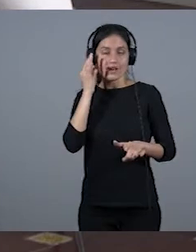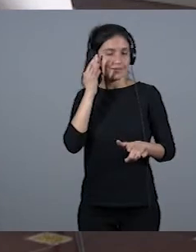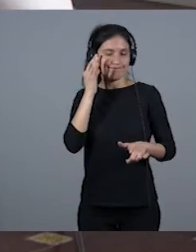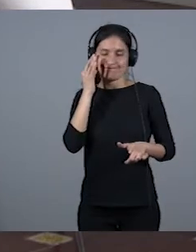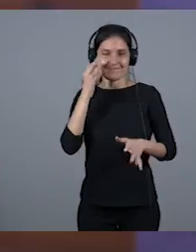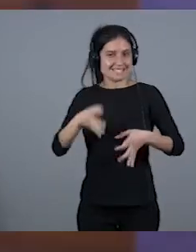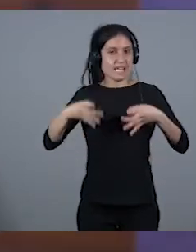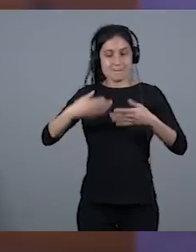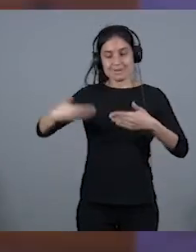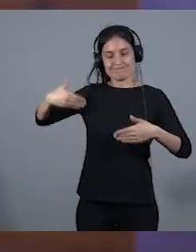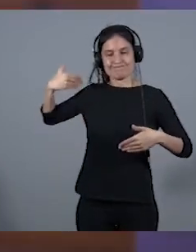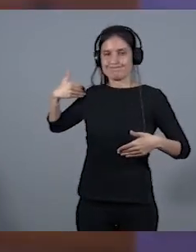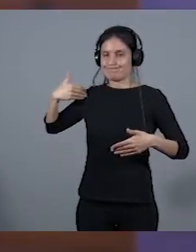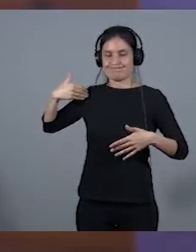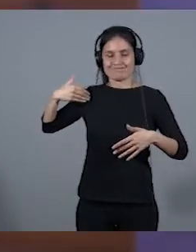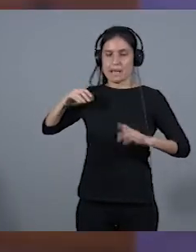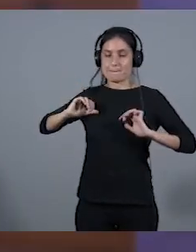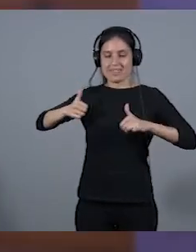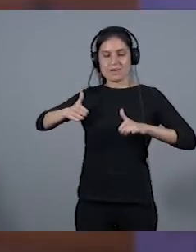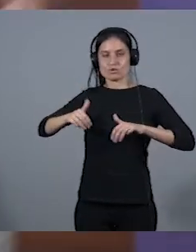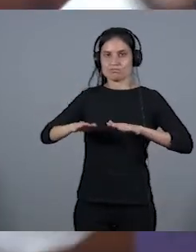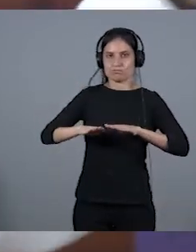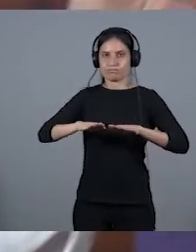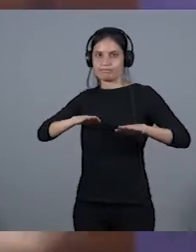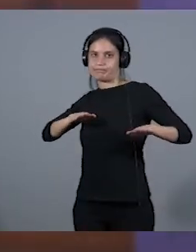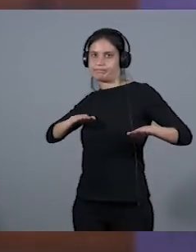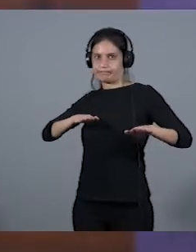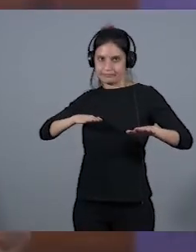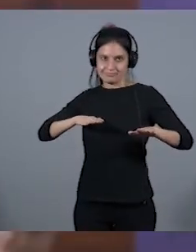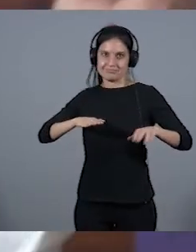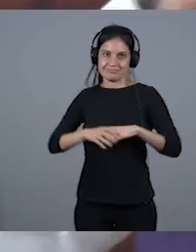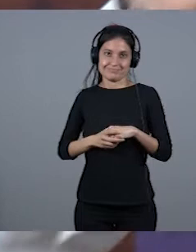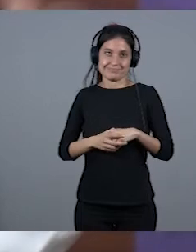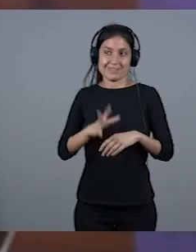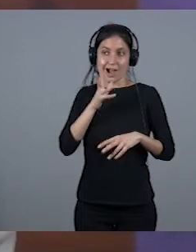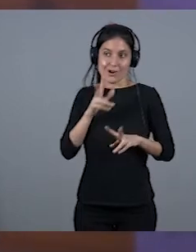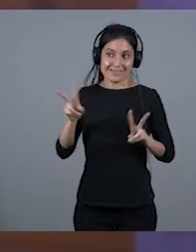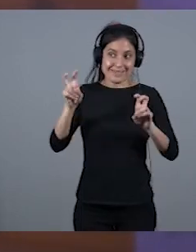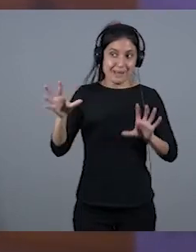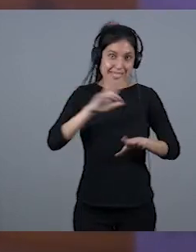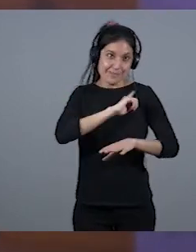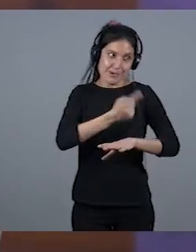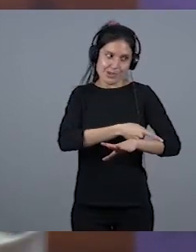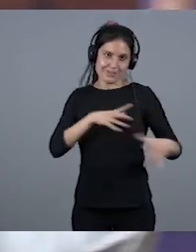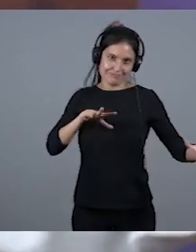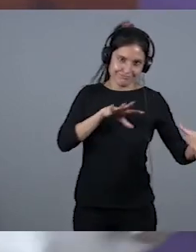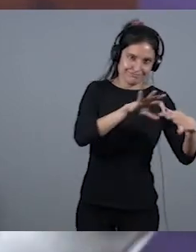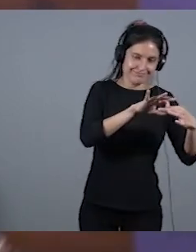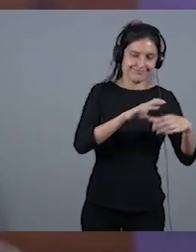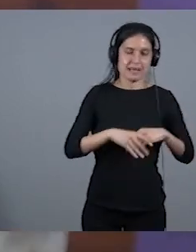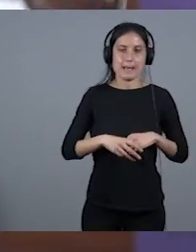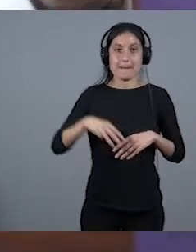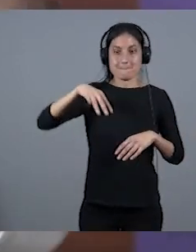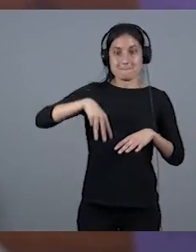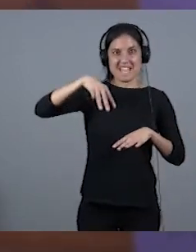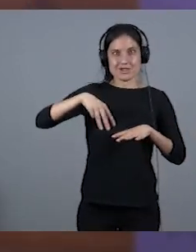una línea de salida, pues de unos metros, y aludo al tema del deporte, de unos metros, cuando estamos en una línea de